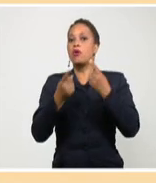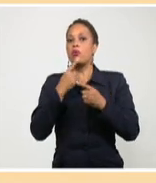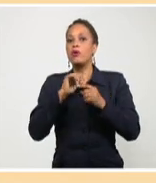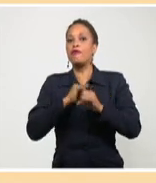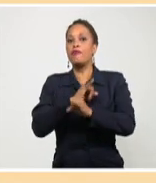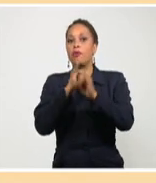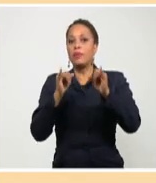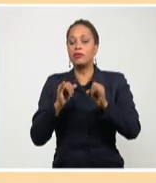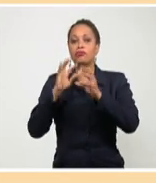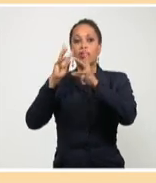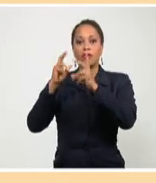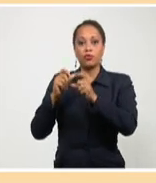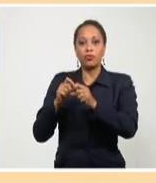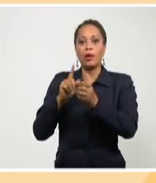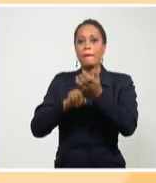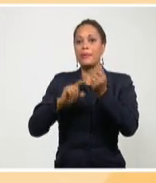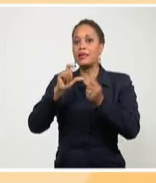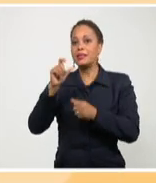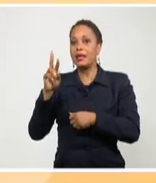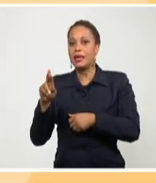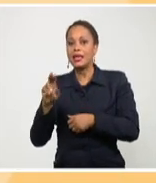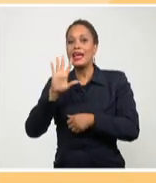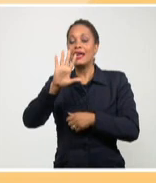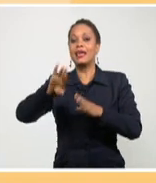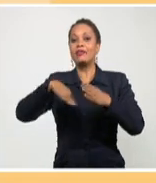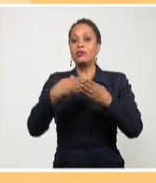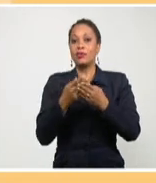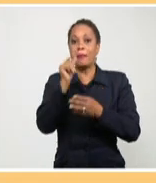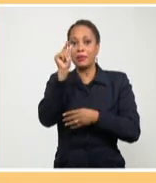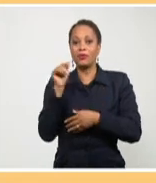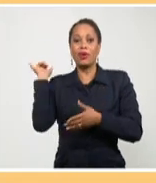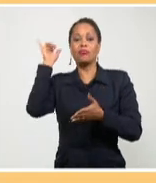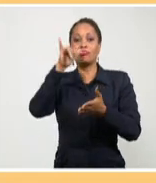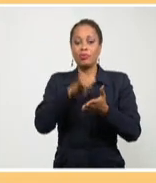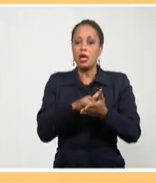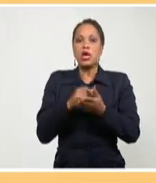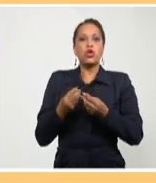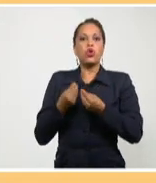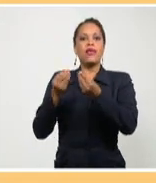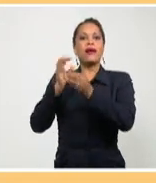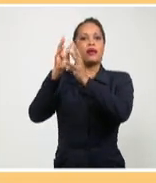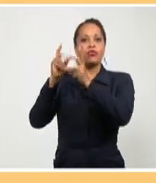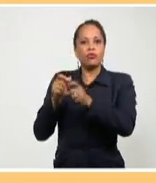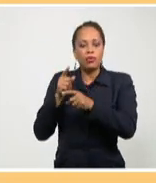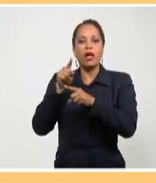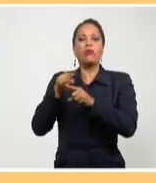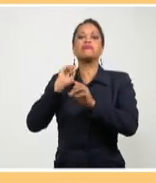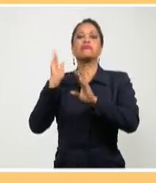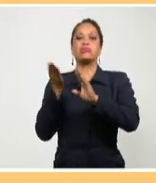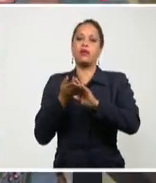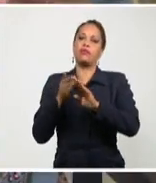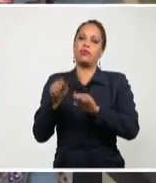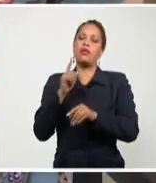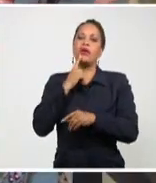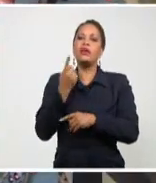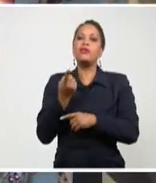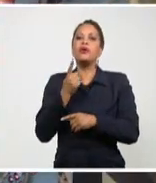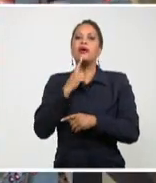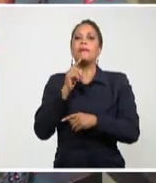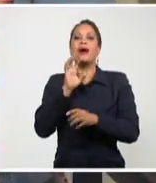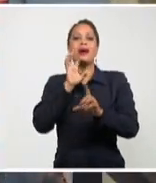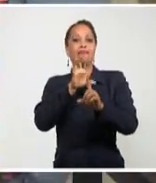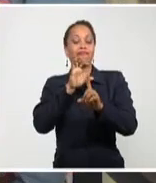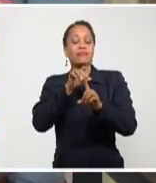del resultado del PCR del quinto día a los viajeros. Por estos días, uno de los temas más criticados. Es una